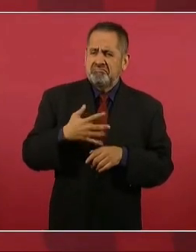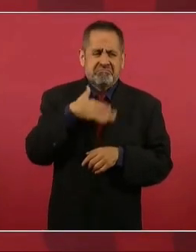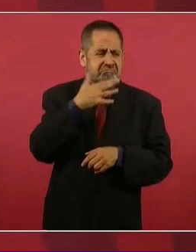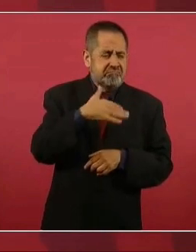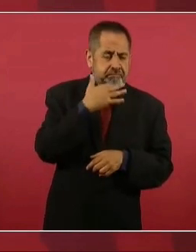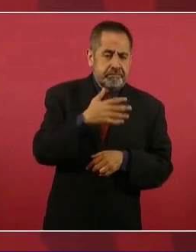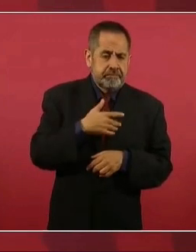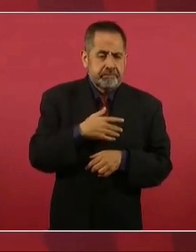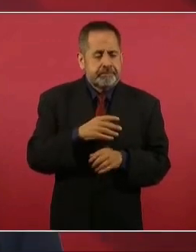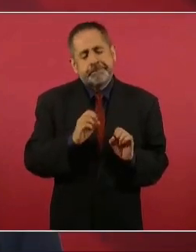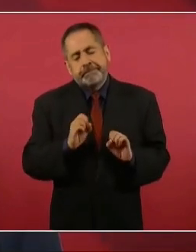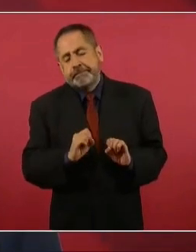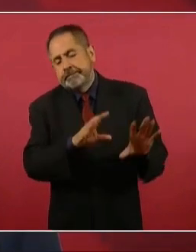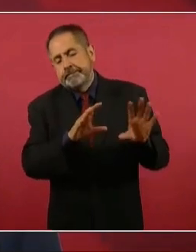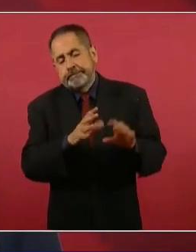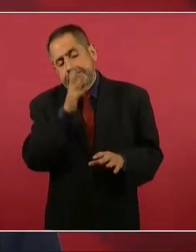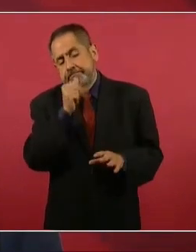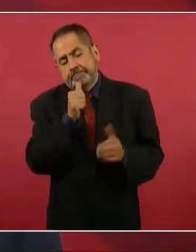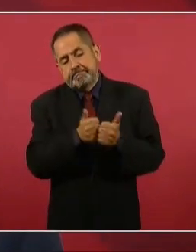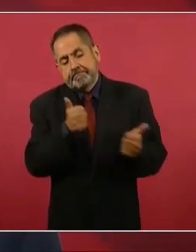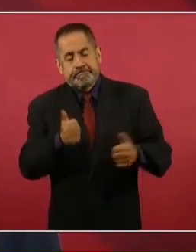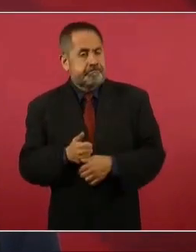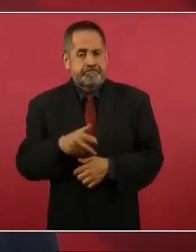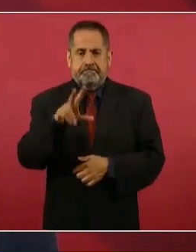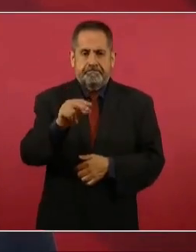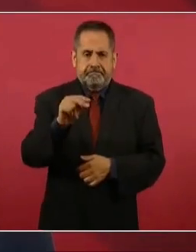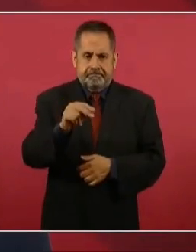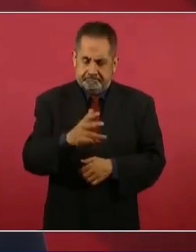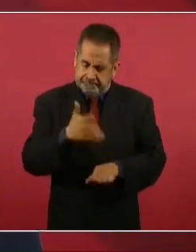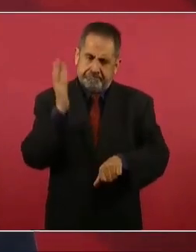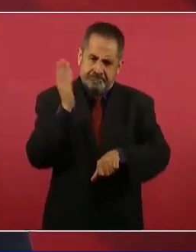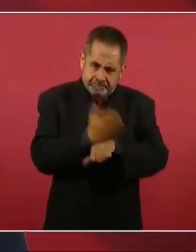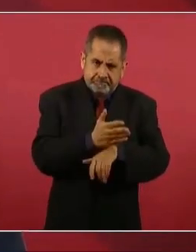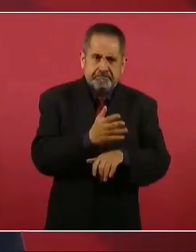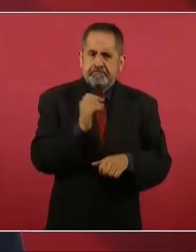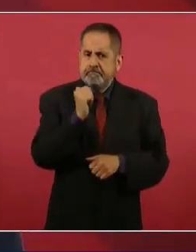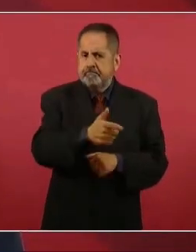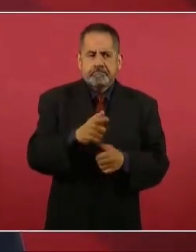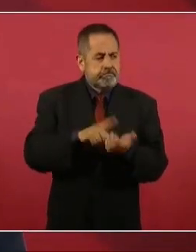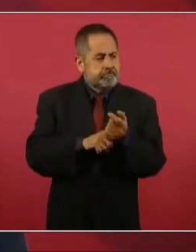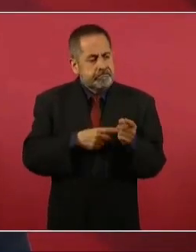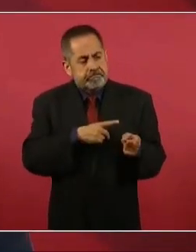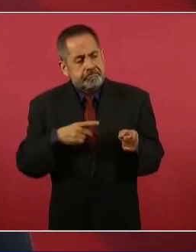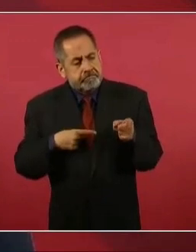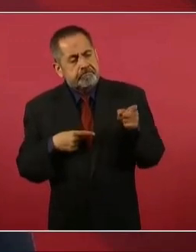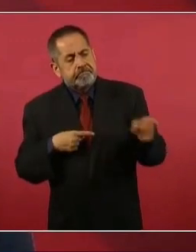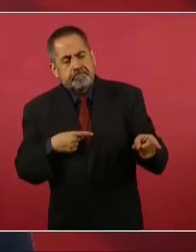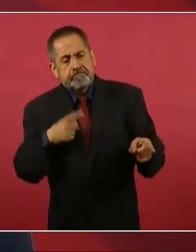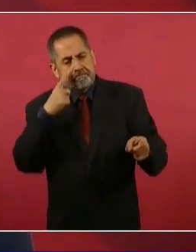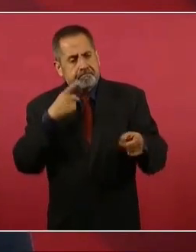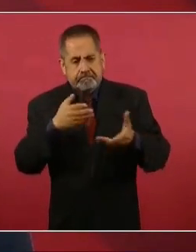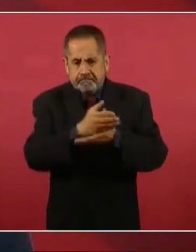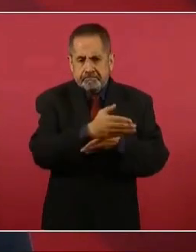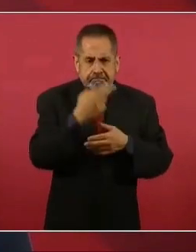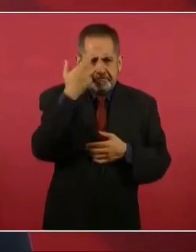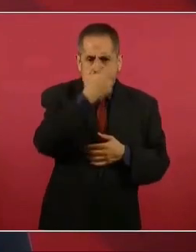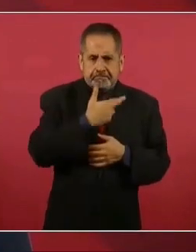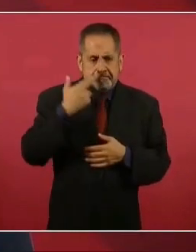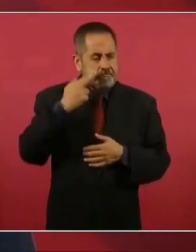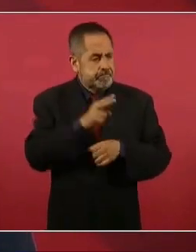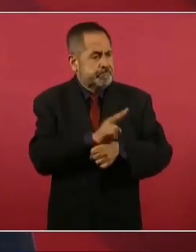se tiene que auditar y